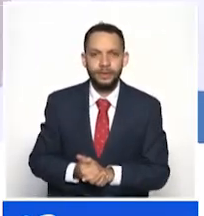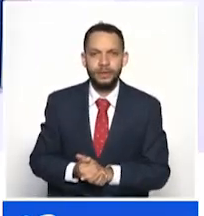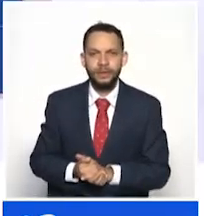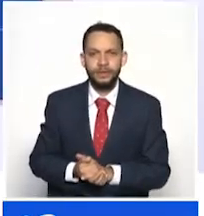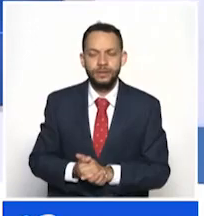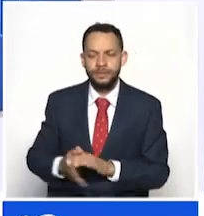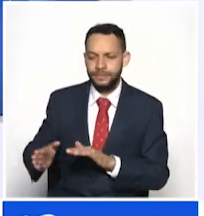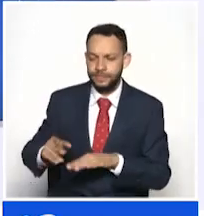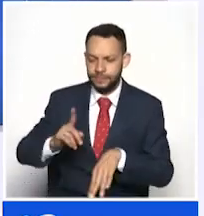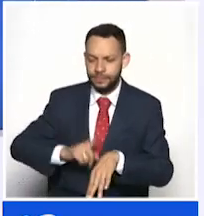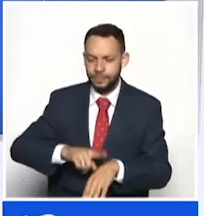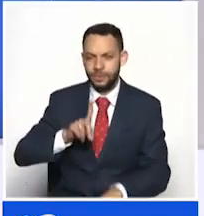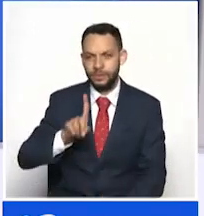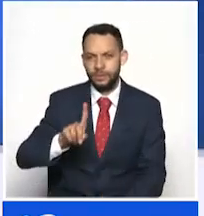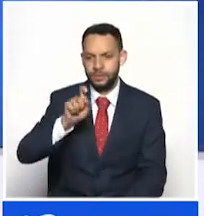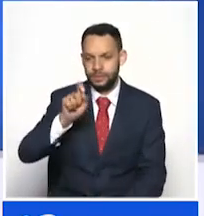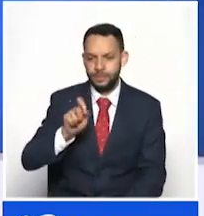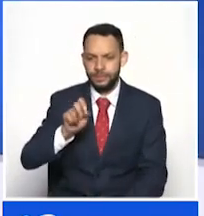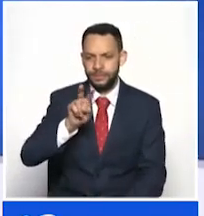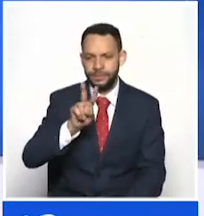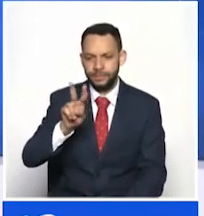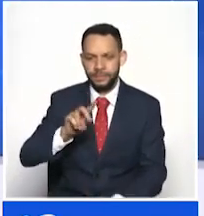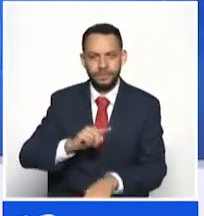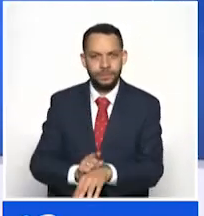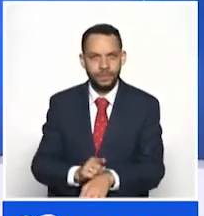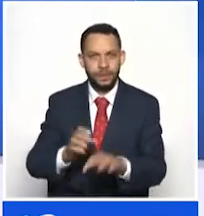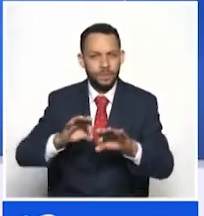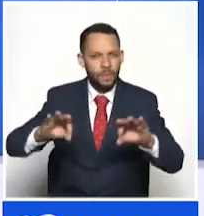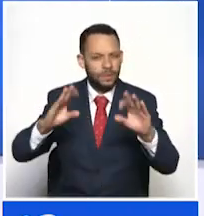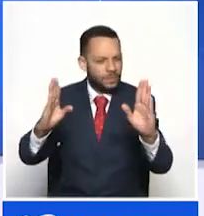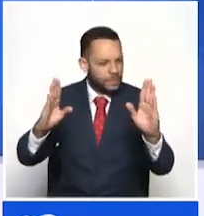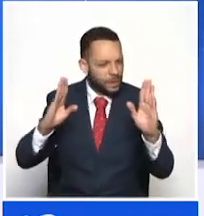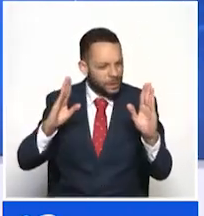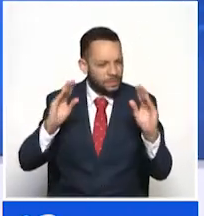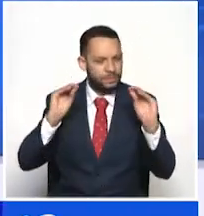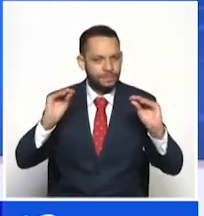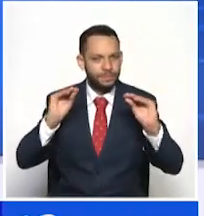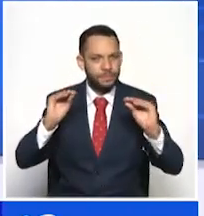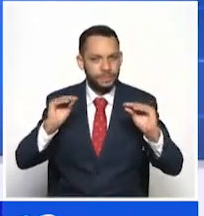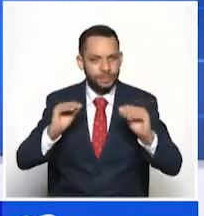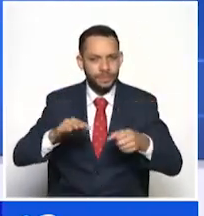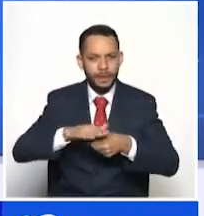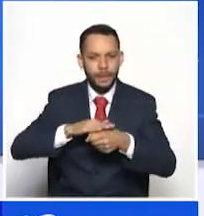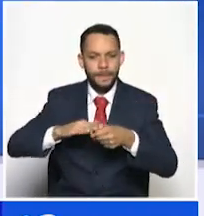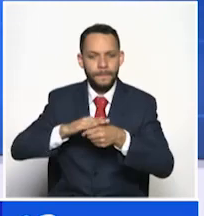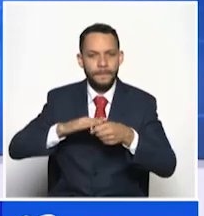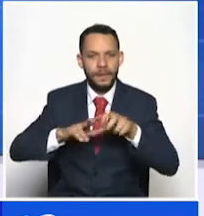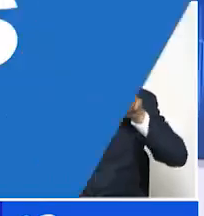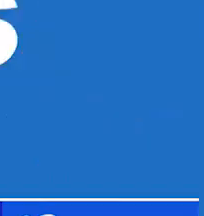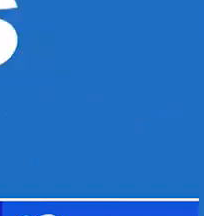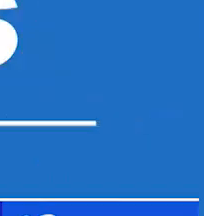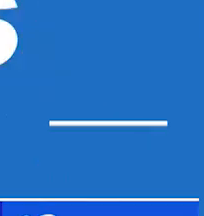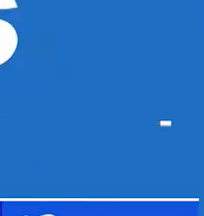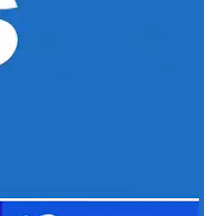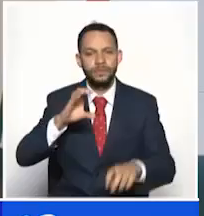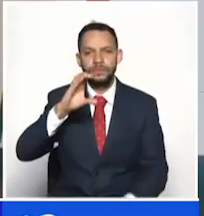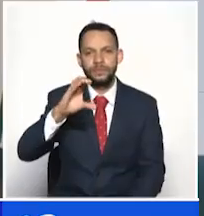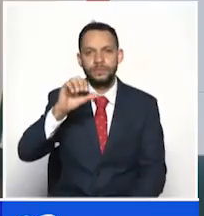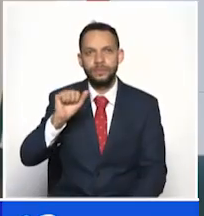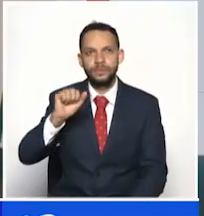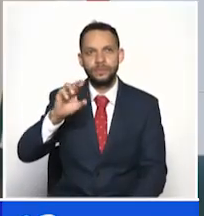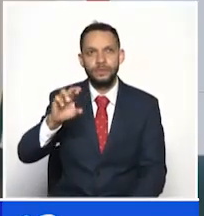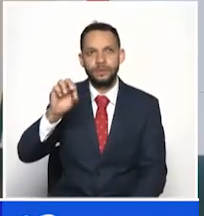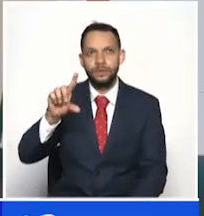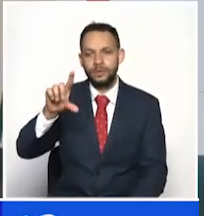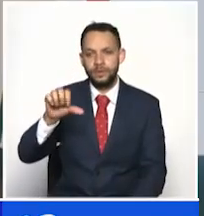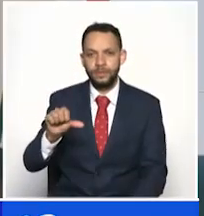Es la una de la tarde con 22 minutos y mucha atención que hace pocos minutos en el barrio La Carola encontraron dos adultos